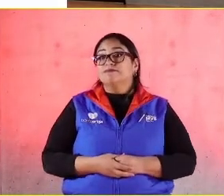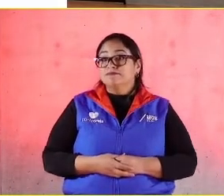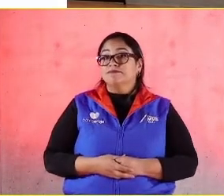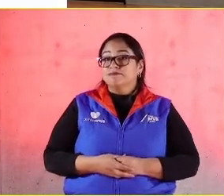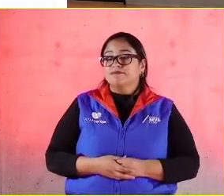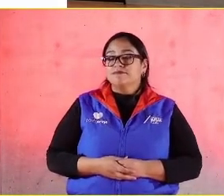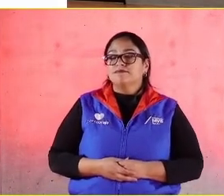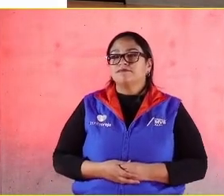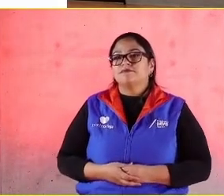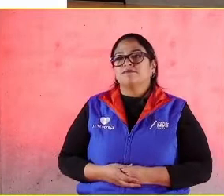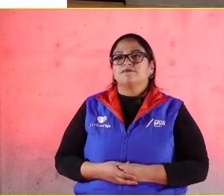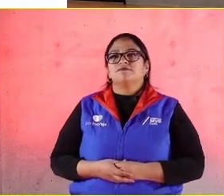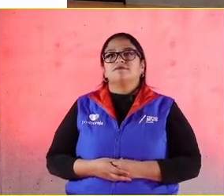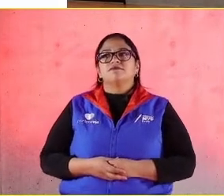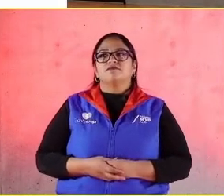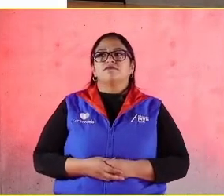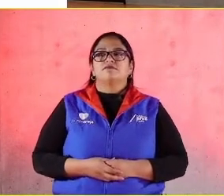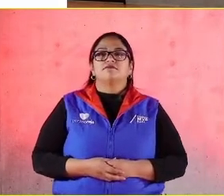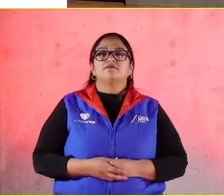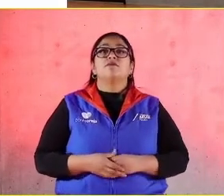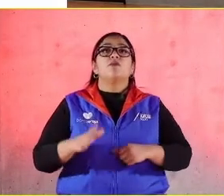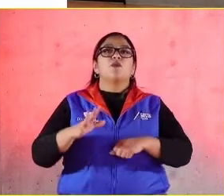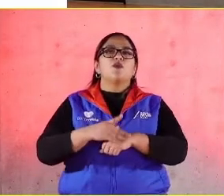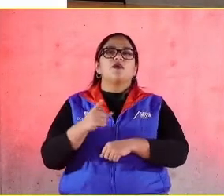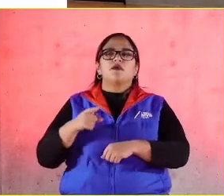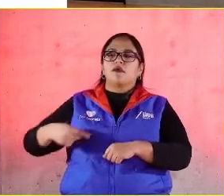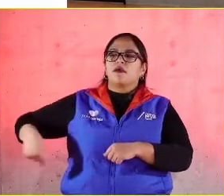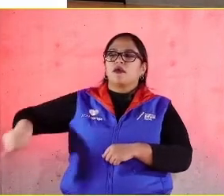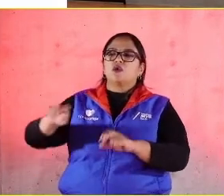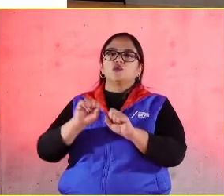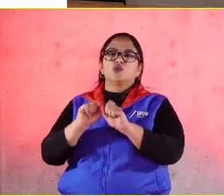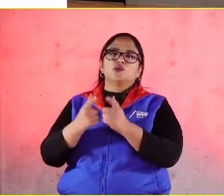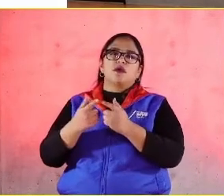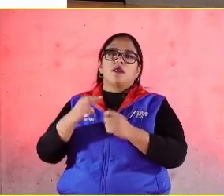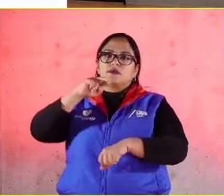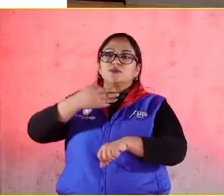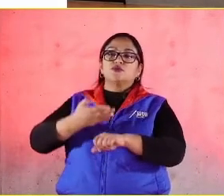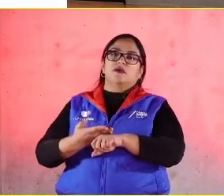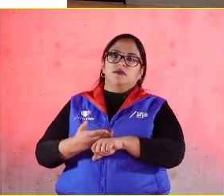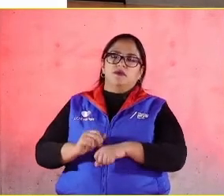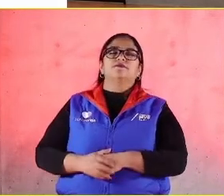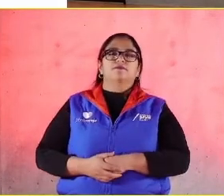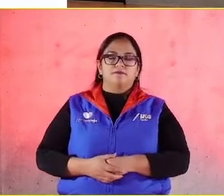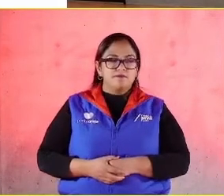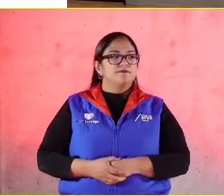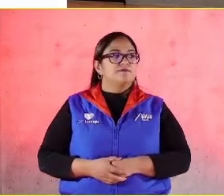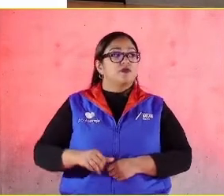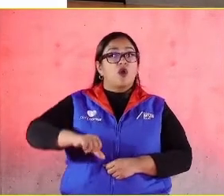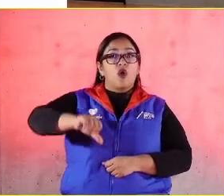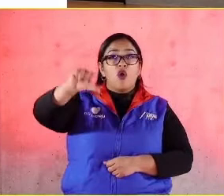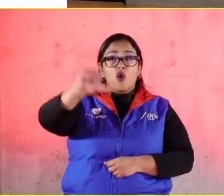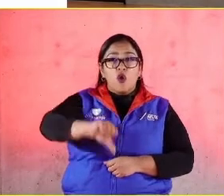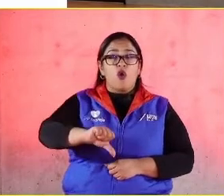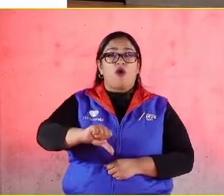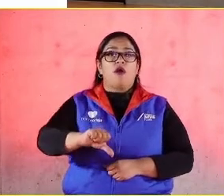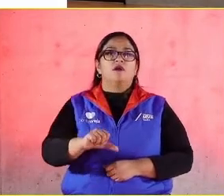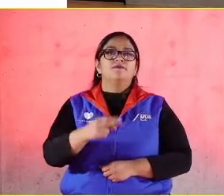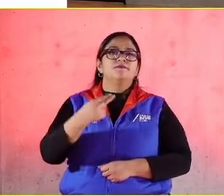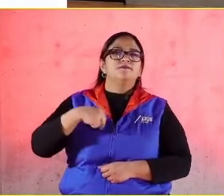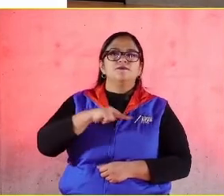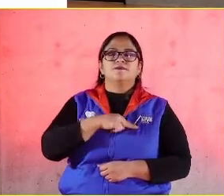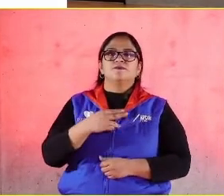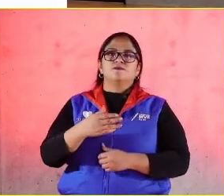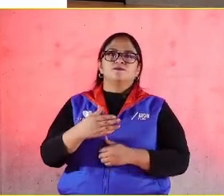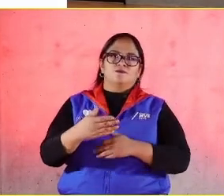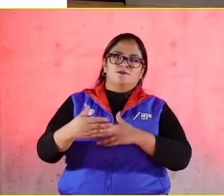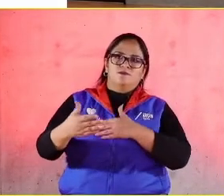u otra, el tema que sean socialmente responsables. Hoy y en este año estamos innovando